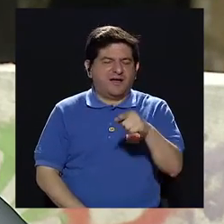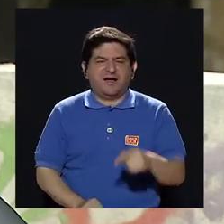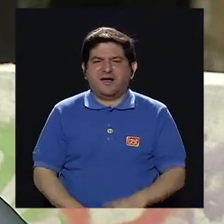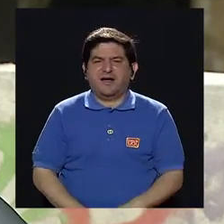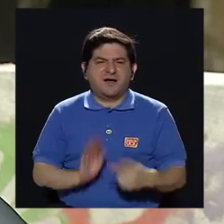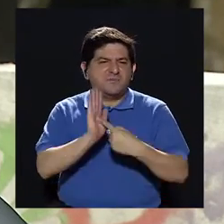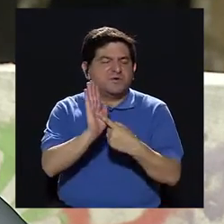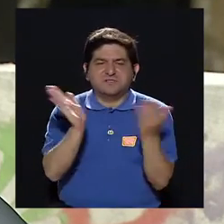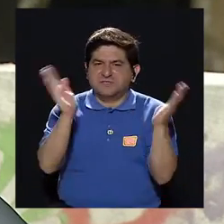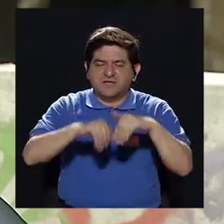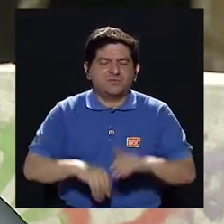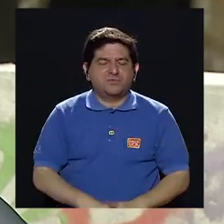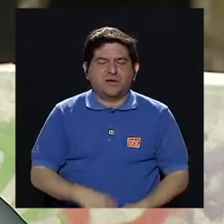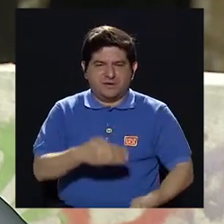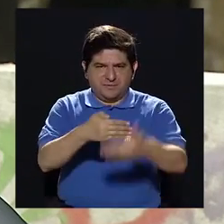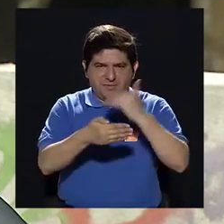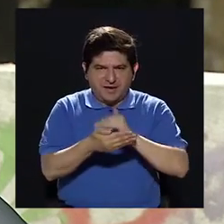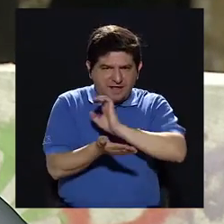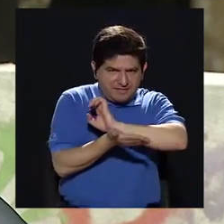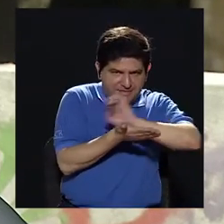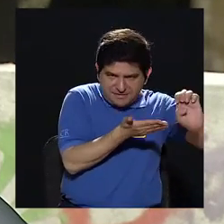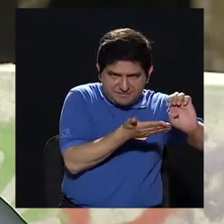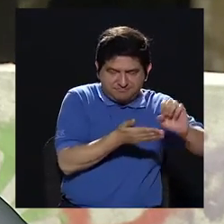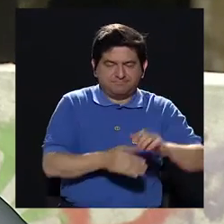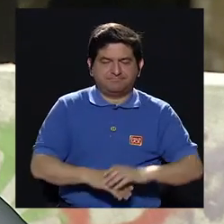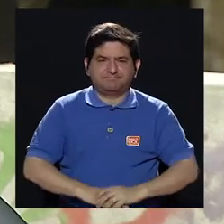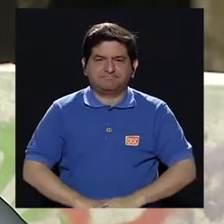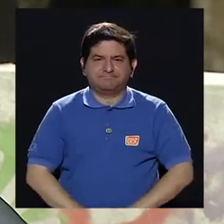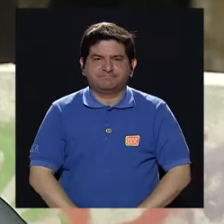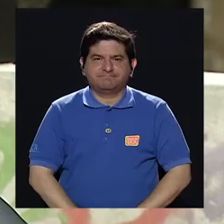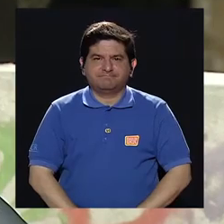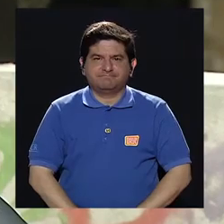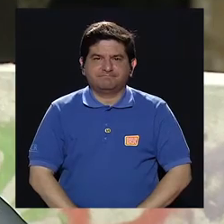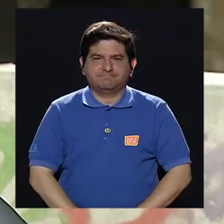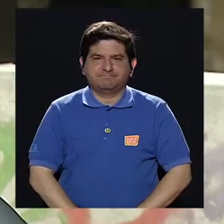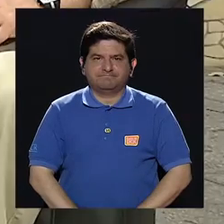que hayan detectado para poderlo prevenir. Ok, claro.